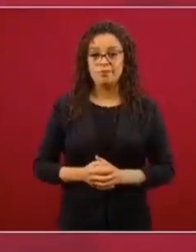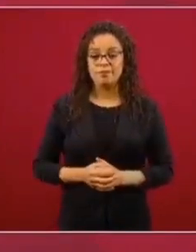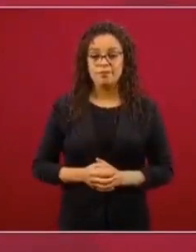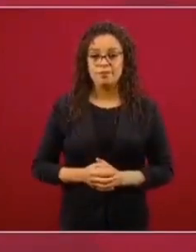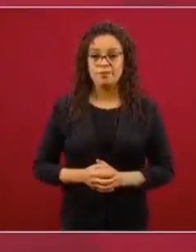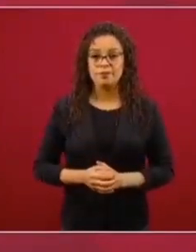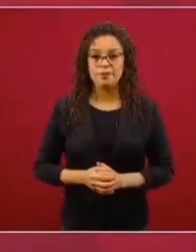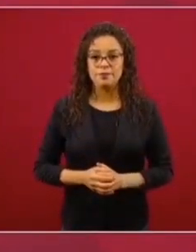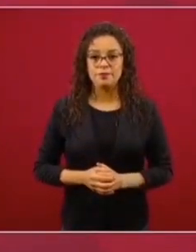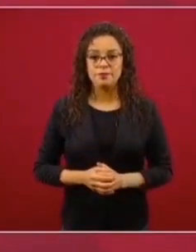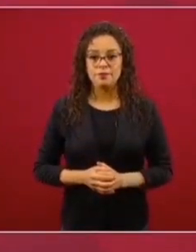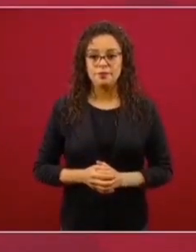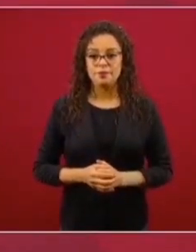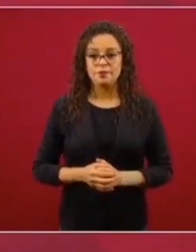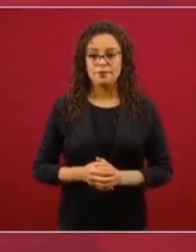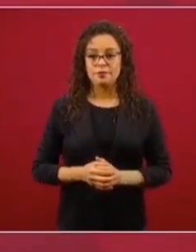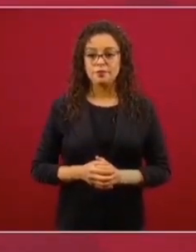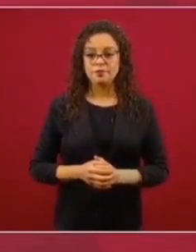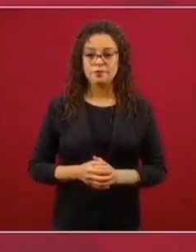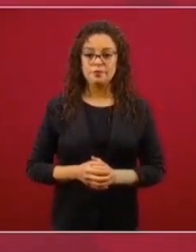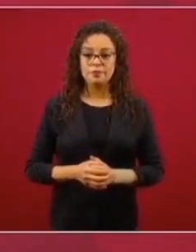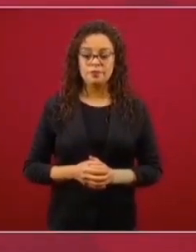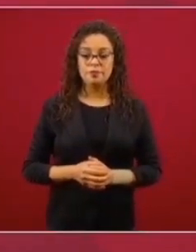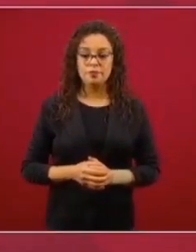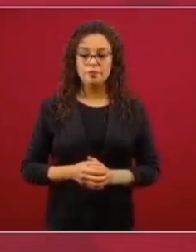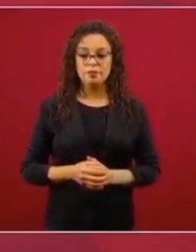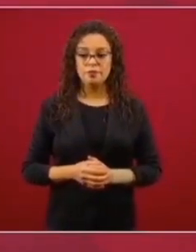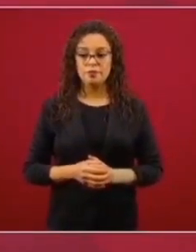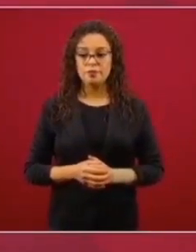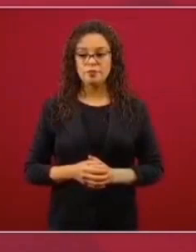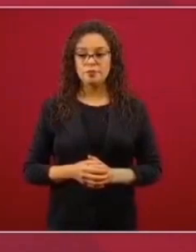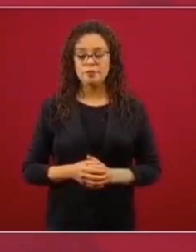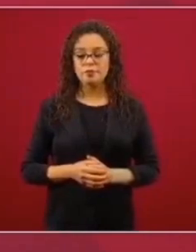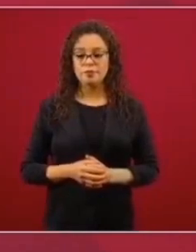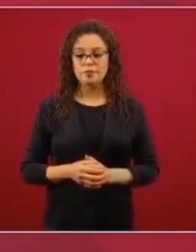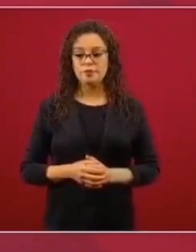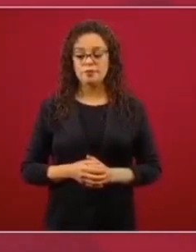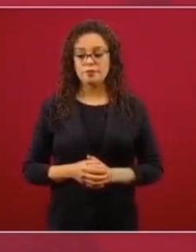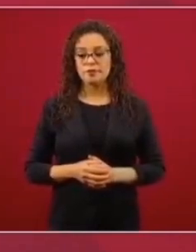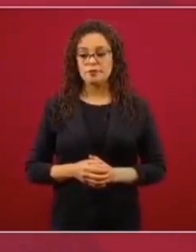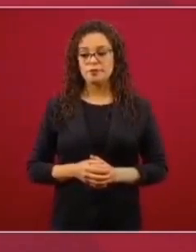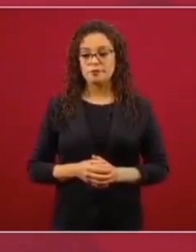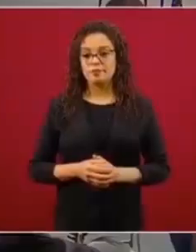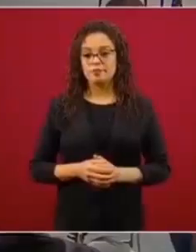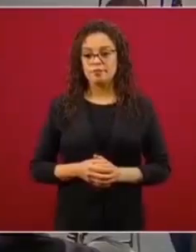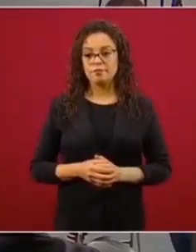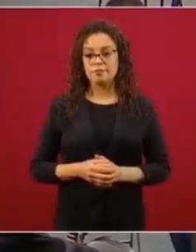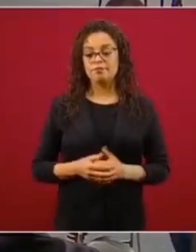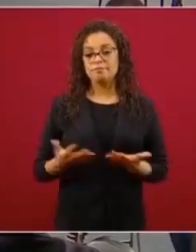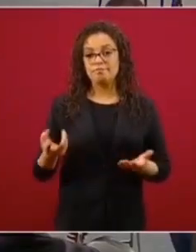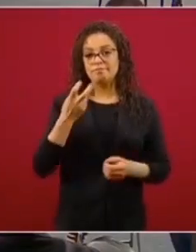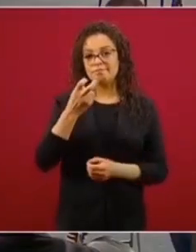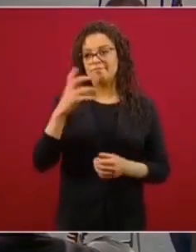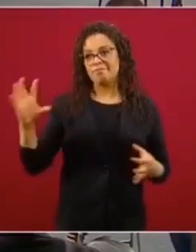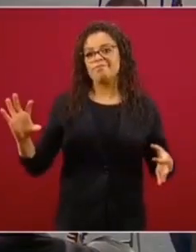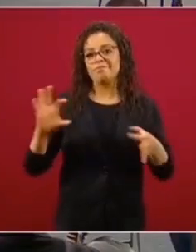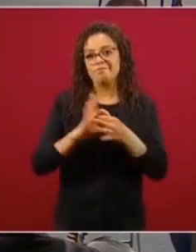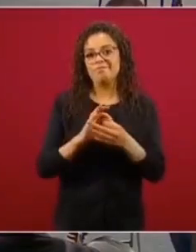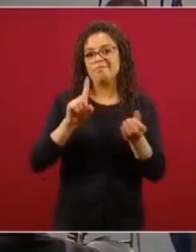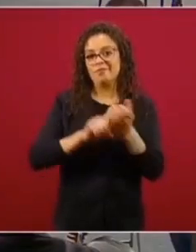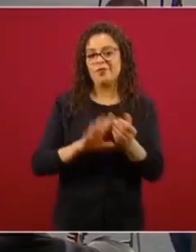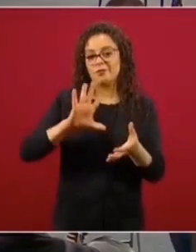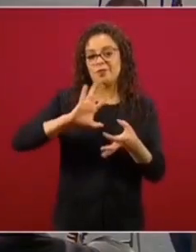Y están eslabonadas las cadenas productivas,